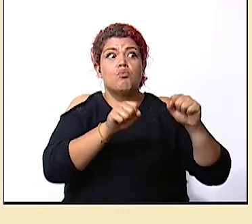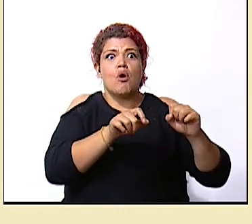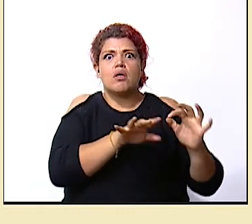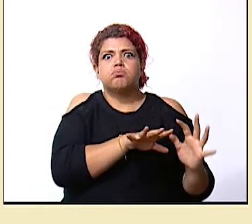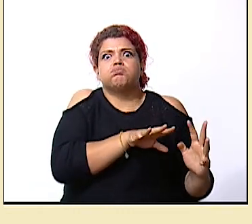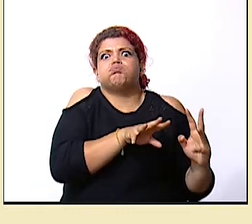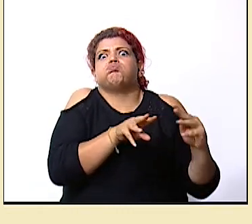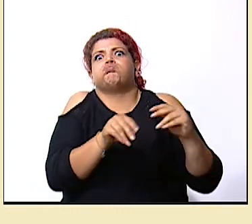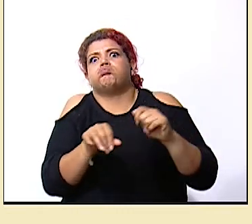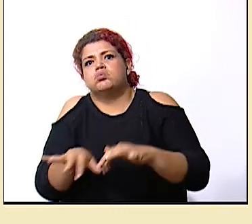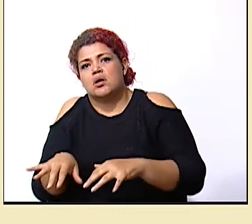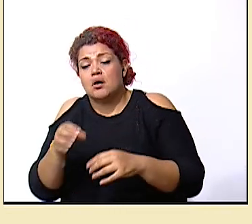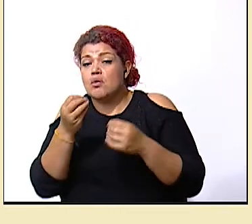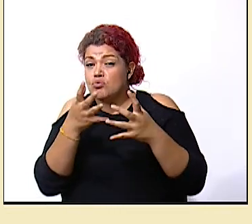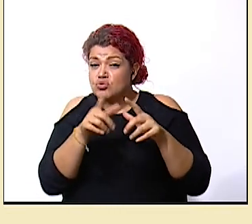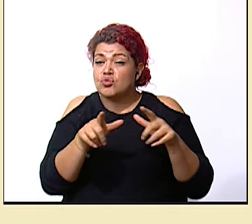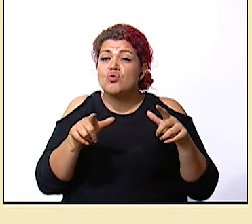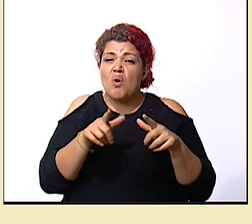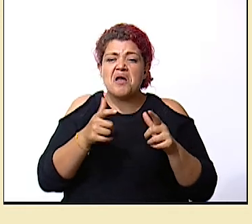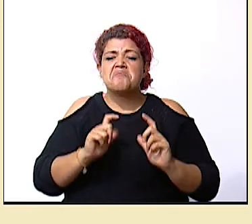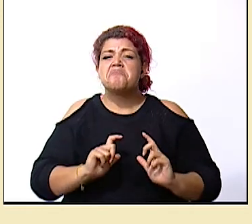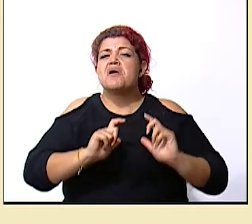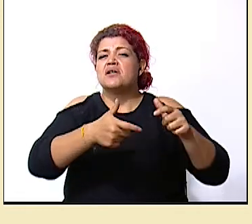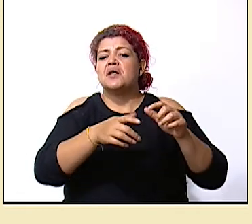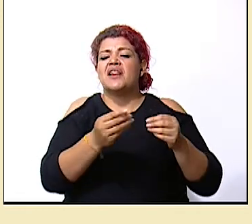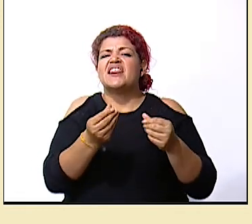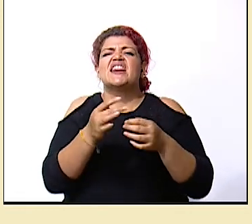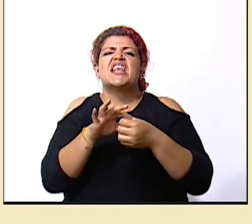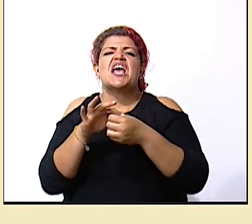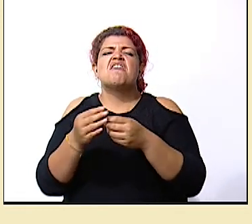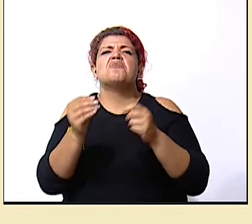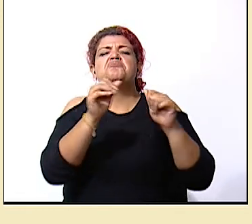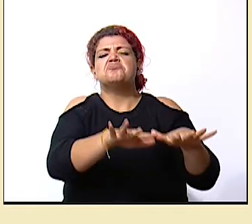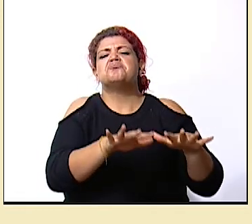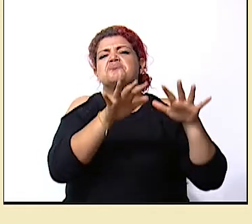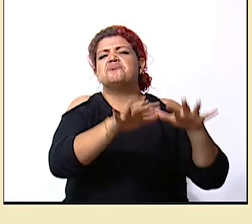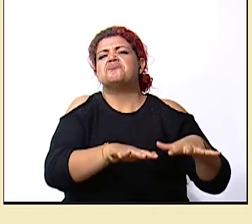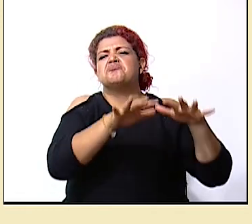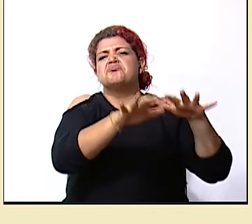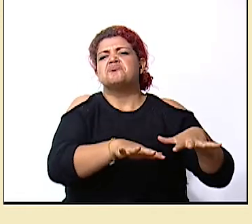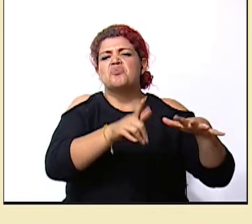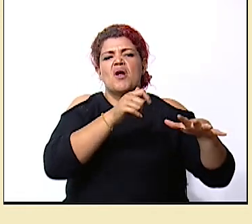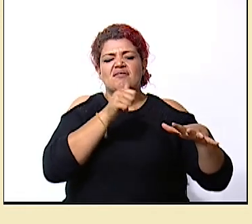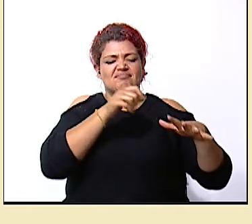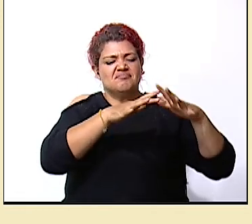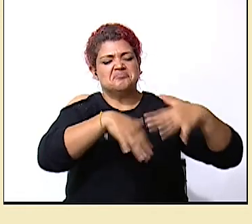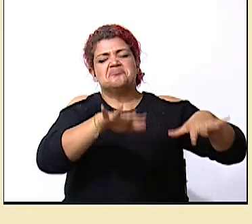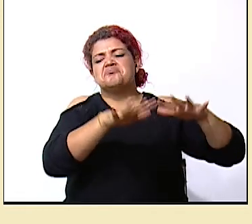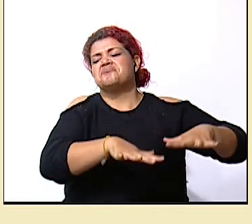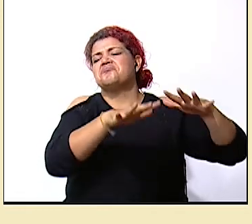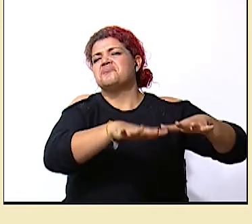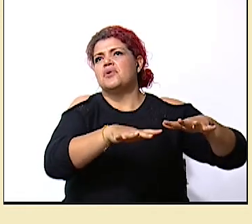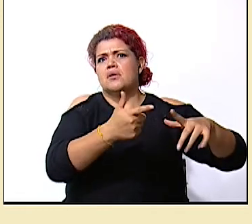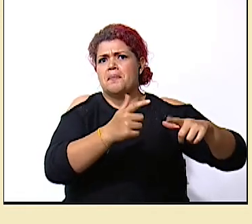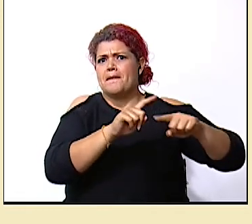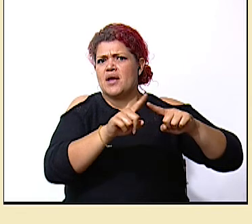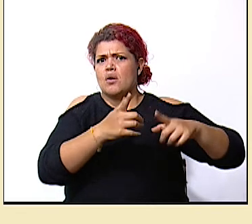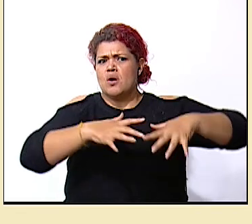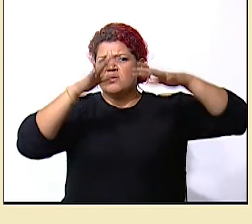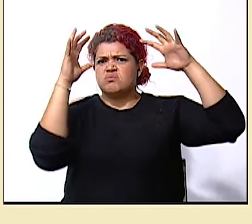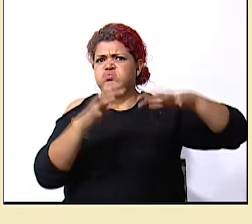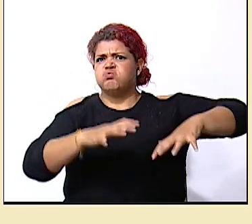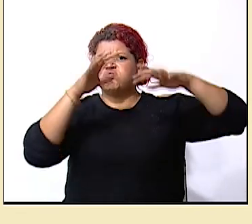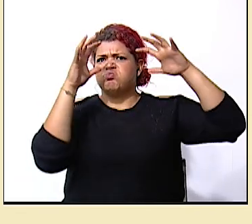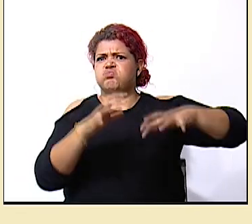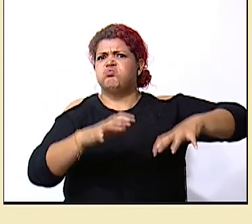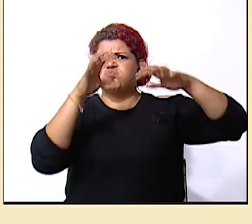muchos lugares donde van y depositan tierra y lo convierten en un relleno y si llueve mucho y no ha